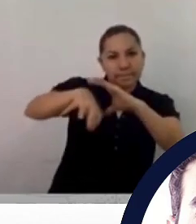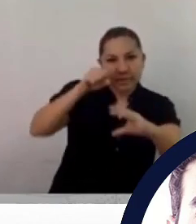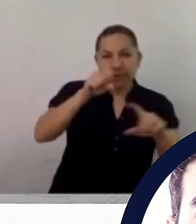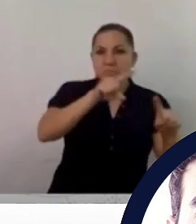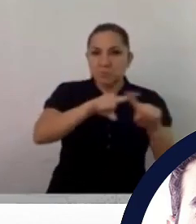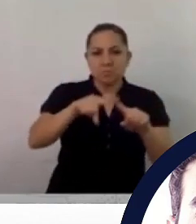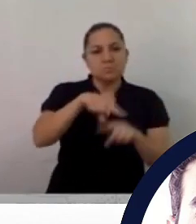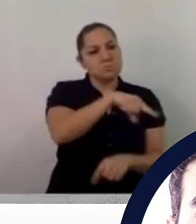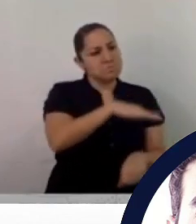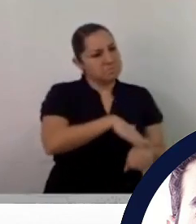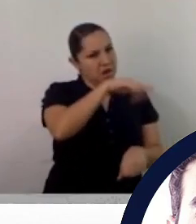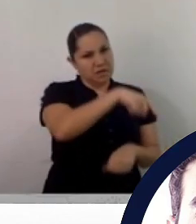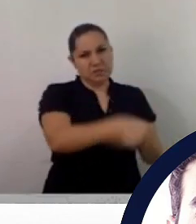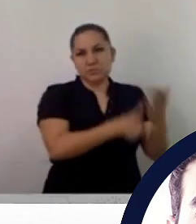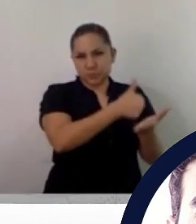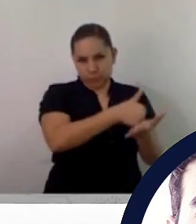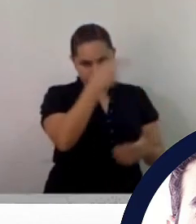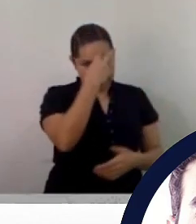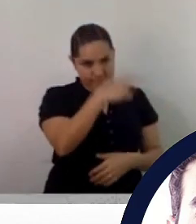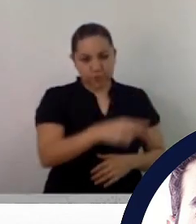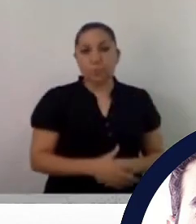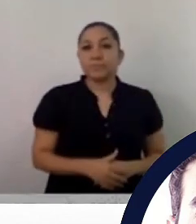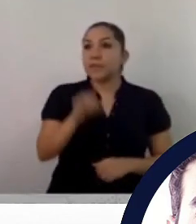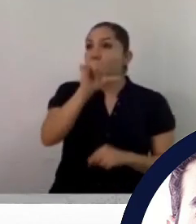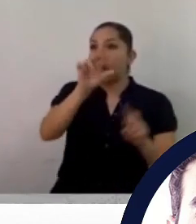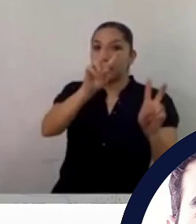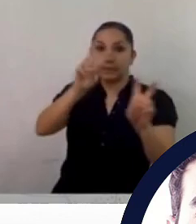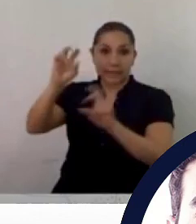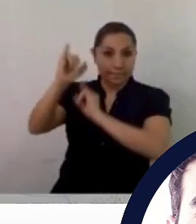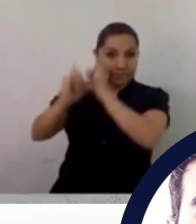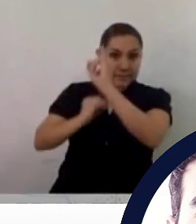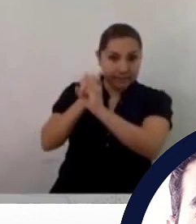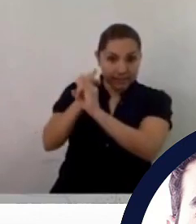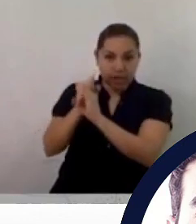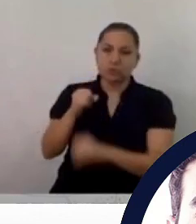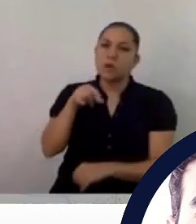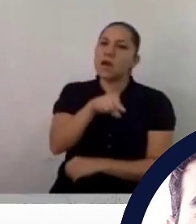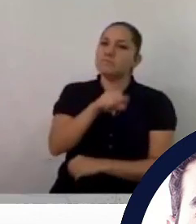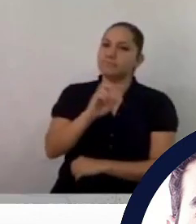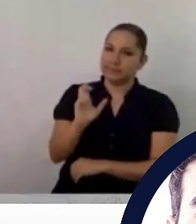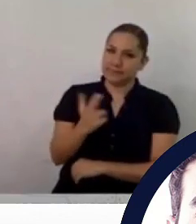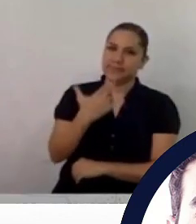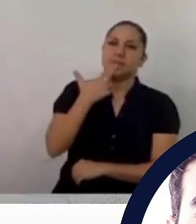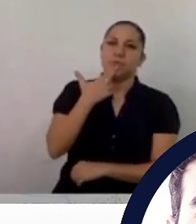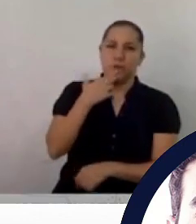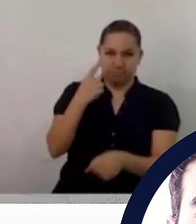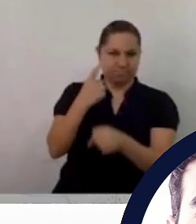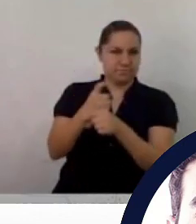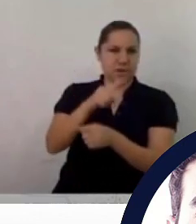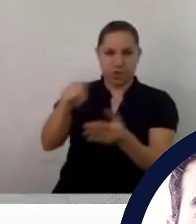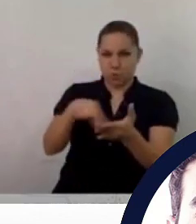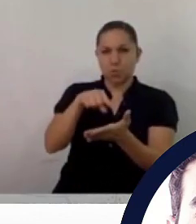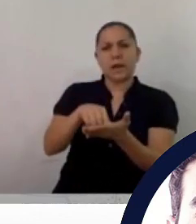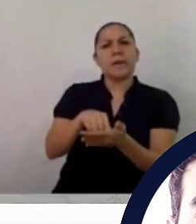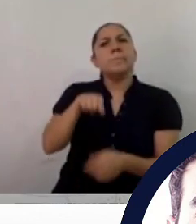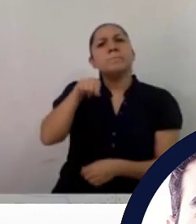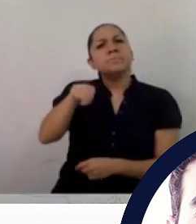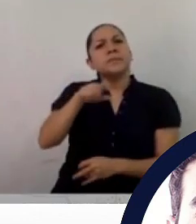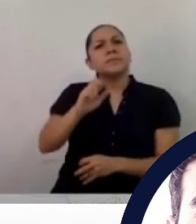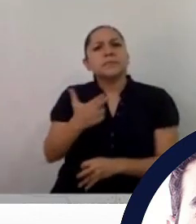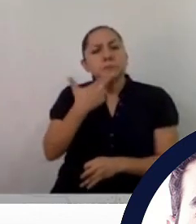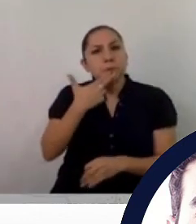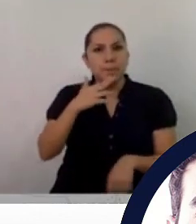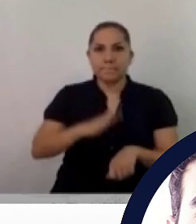capital. En crecimiento económico. En precursores, que son temas más de infraestructura y de penetración de servicios financieros.